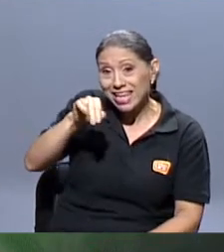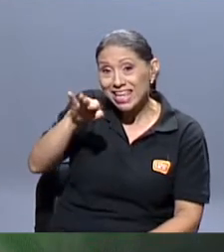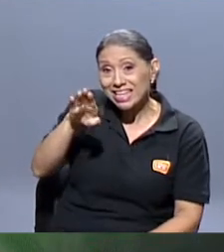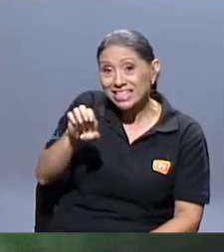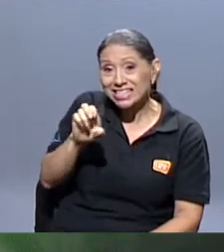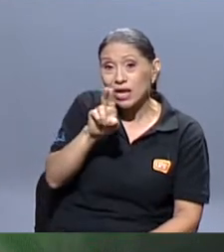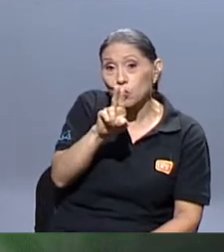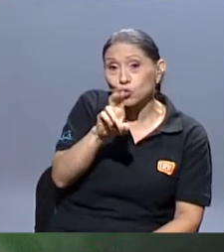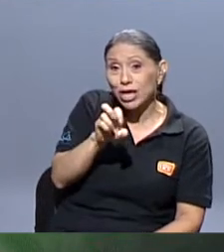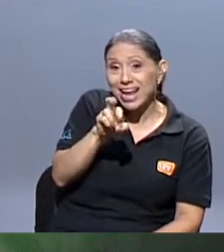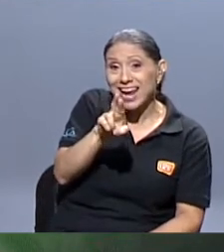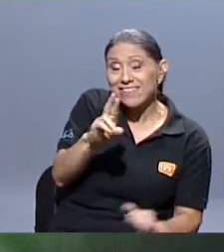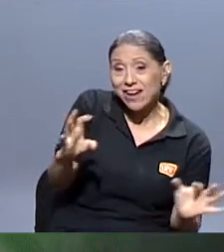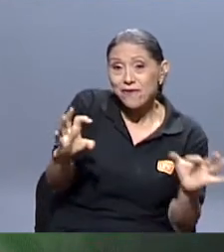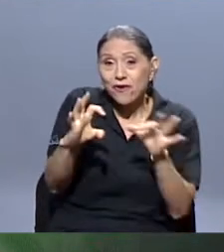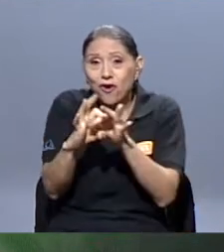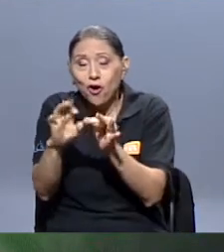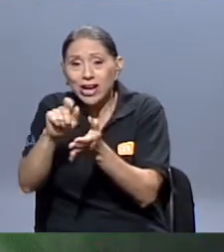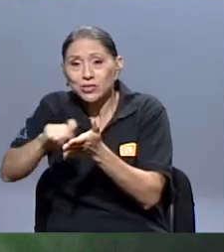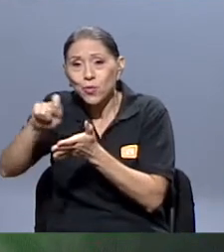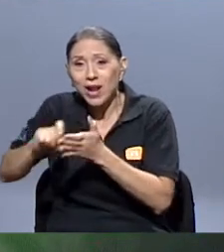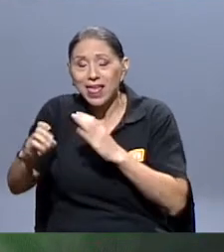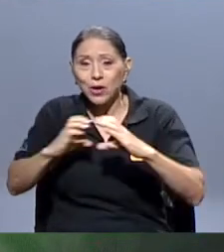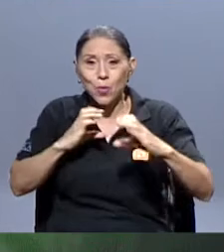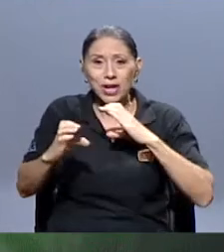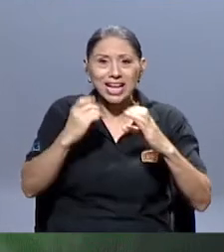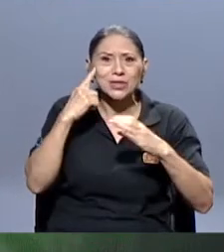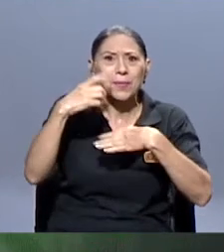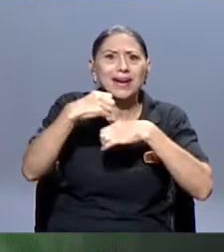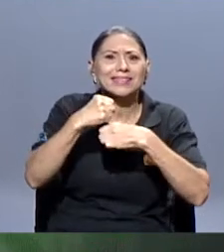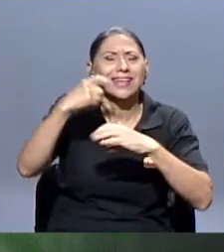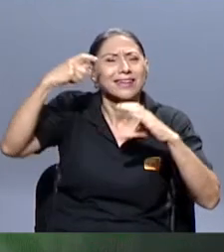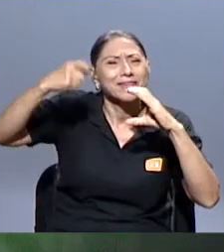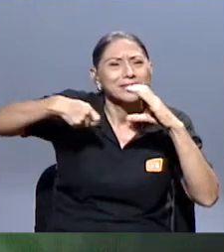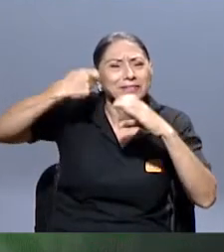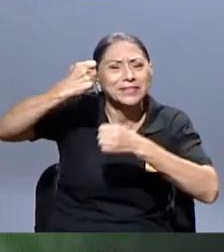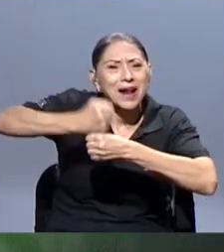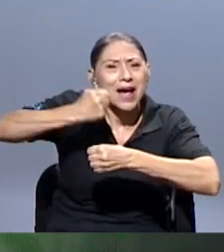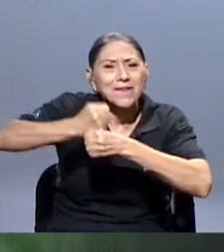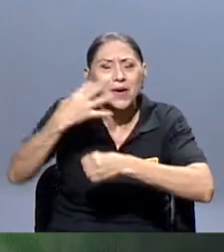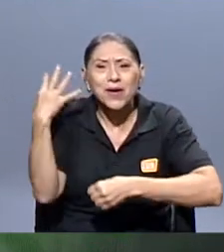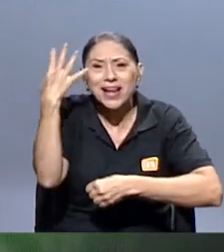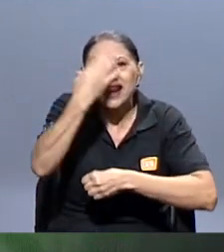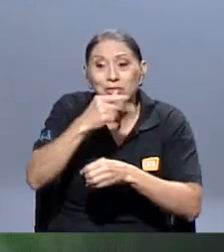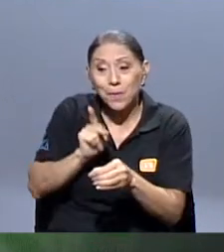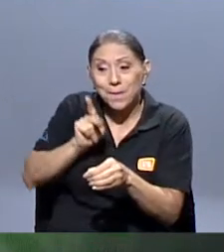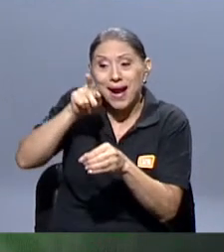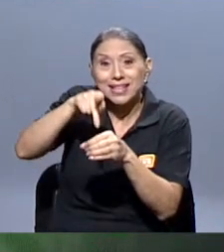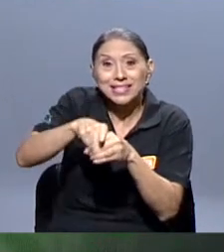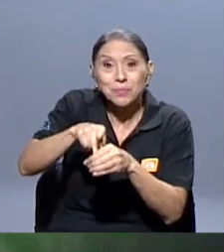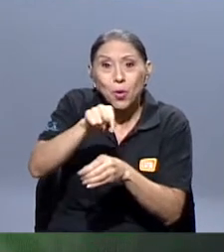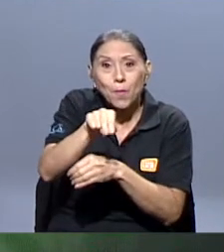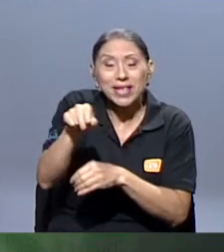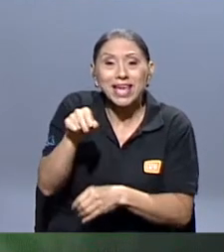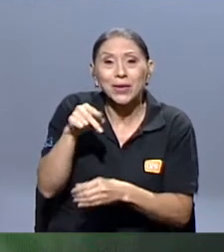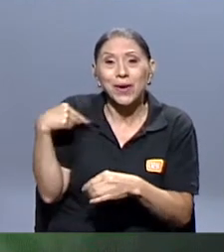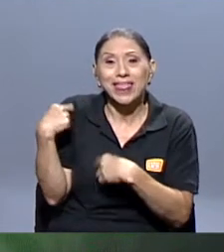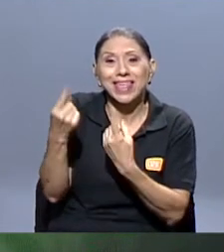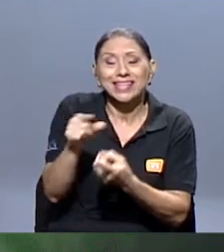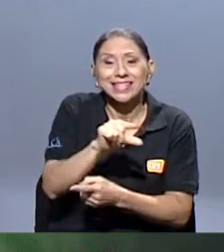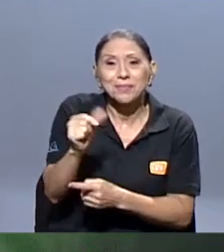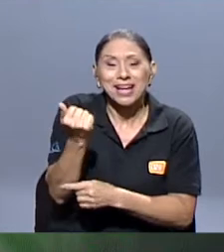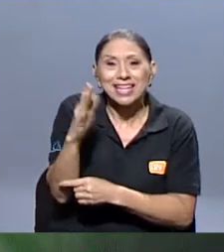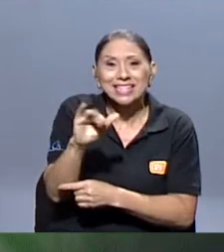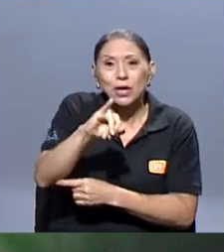con la Escuela de Comunicación para coproducir este trabajo lindísimo, donde participó nuestro compañero esta semana en el 15, Josué Hernández.